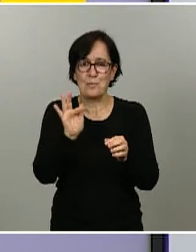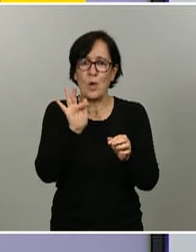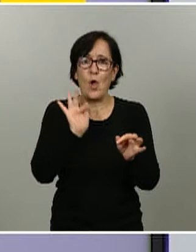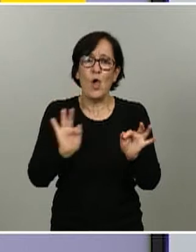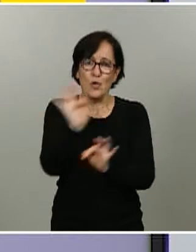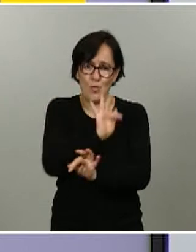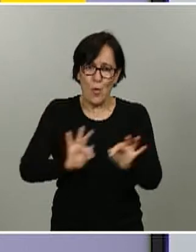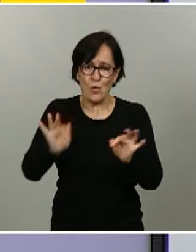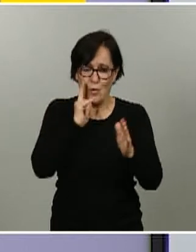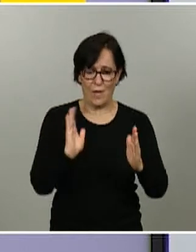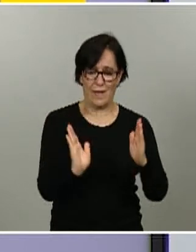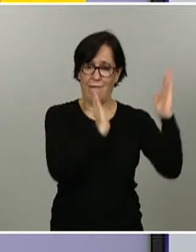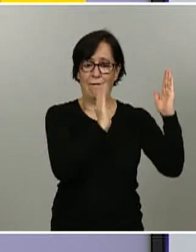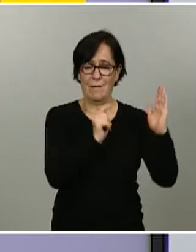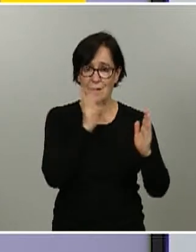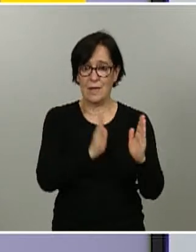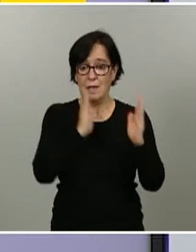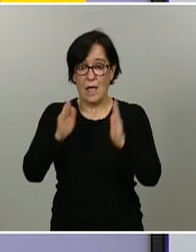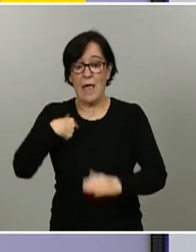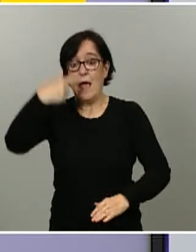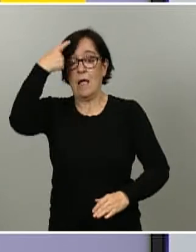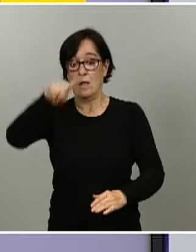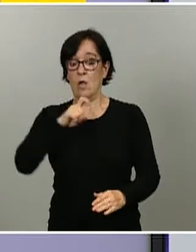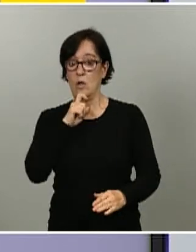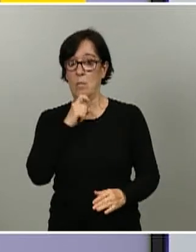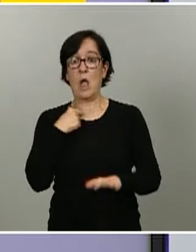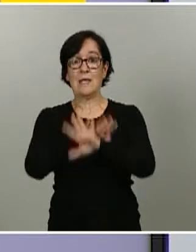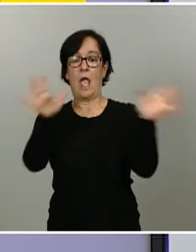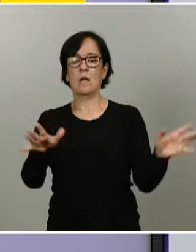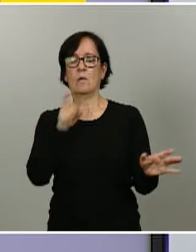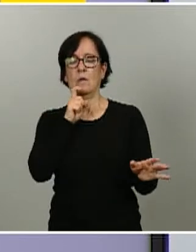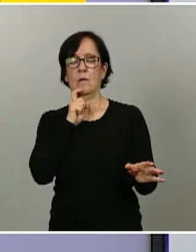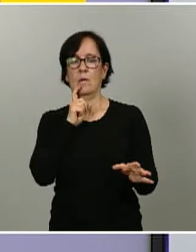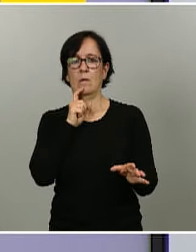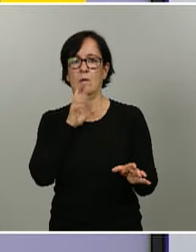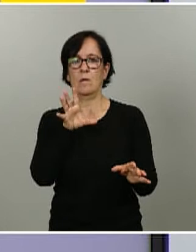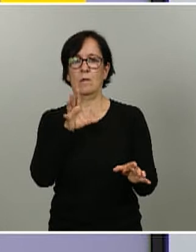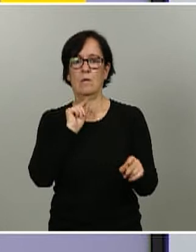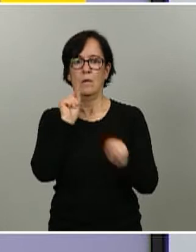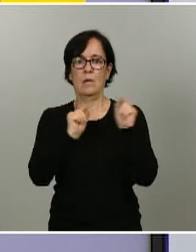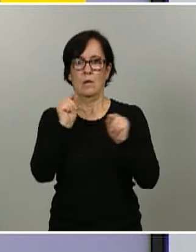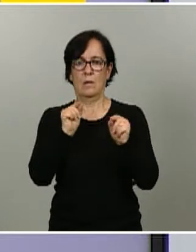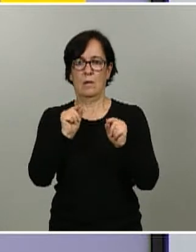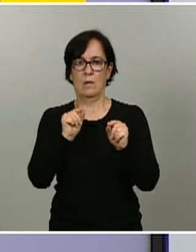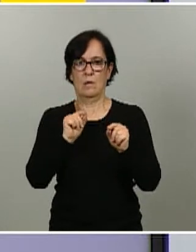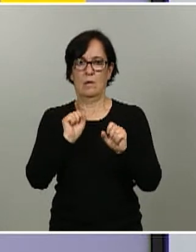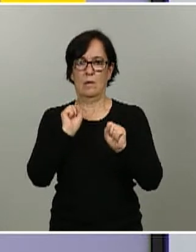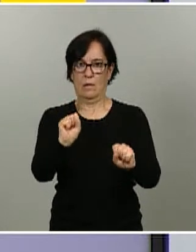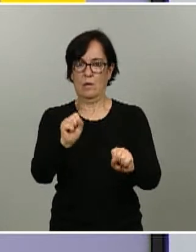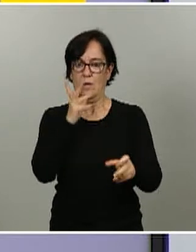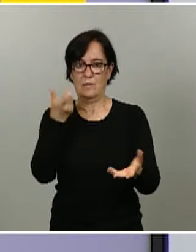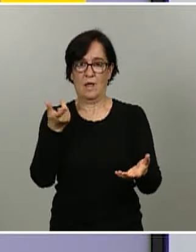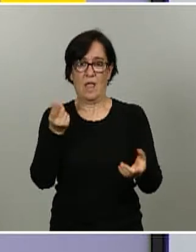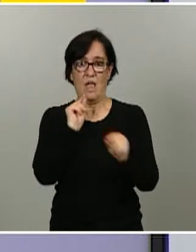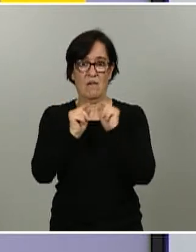claro cómo va a variar la prevalencia de la infección, pues no sería necesario